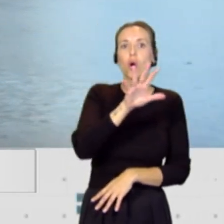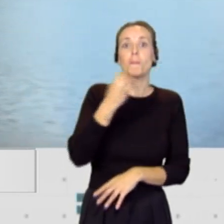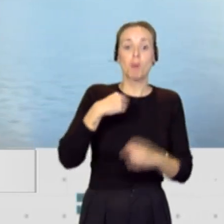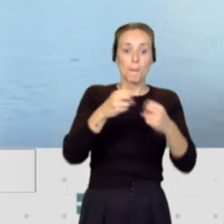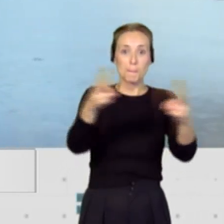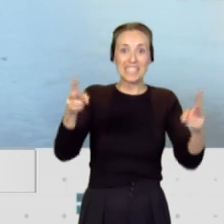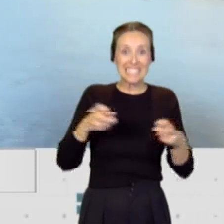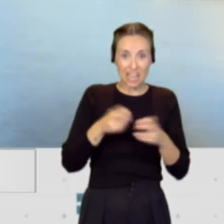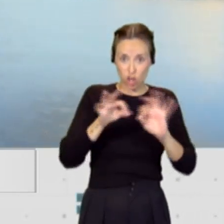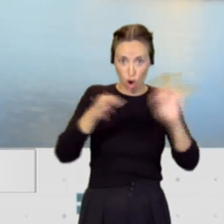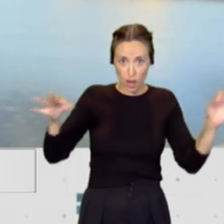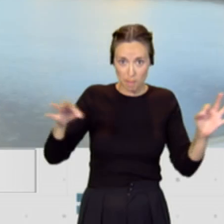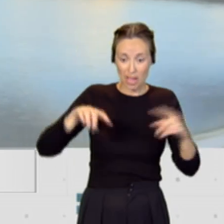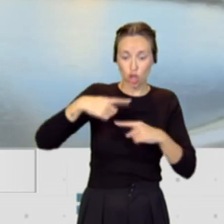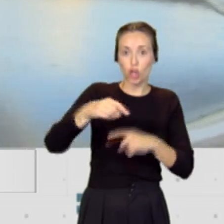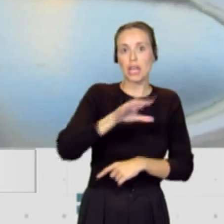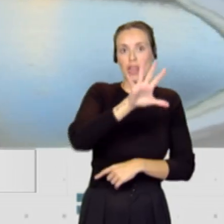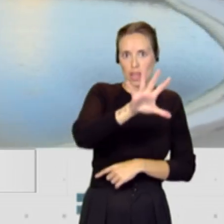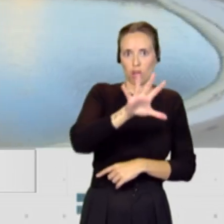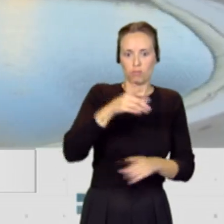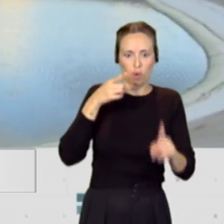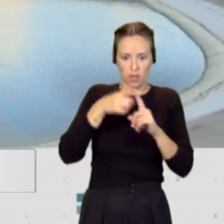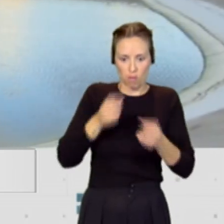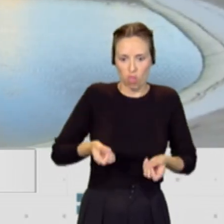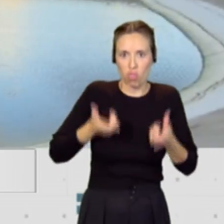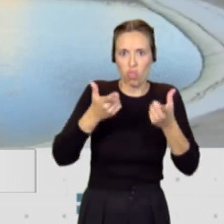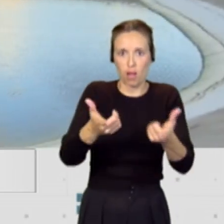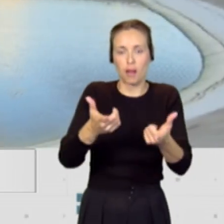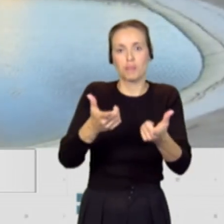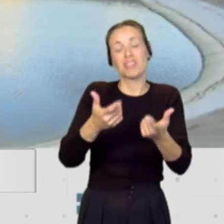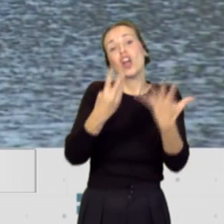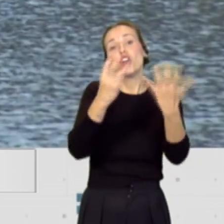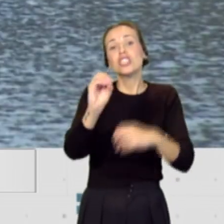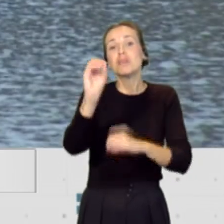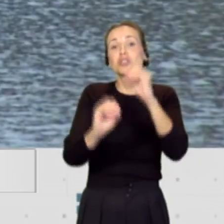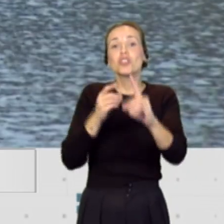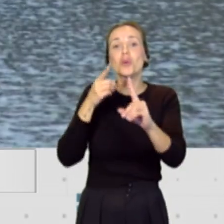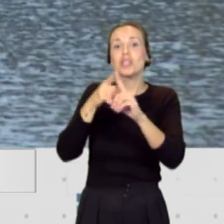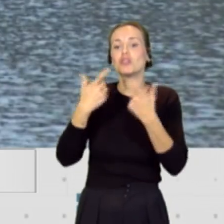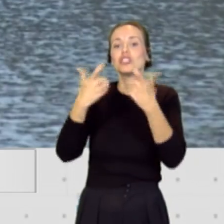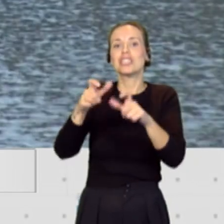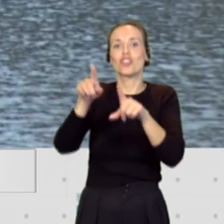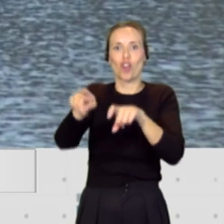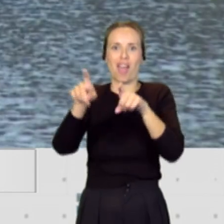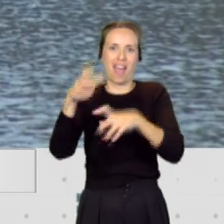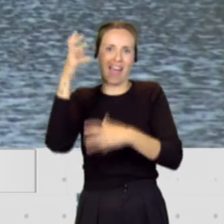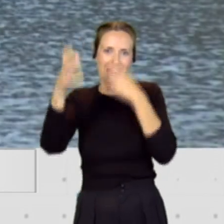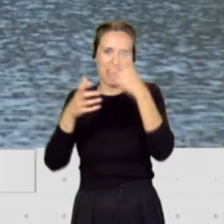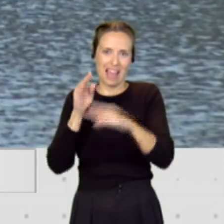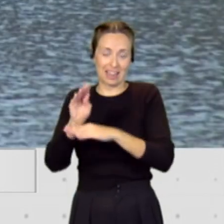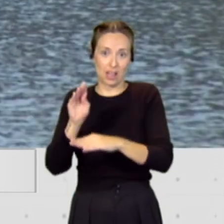olímpicas diarias puestas a disposición fundamentalmente el 80% para el sector agrario. Cuando termine